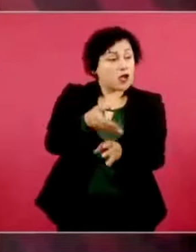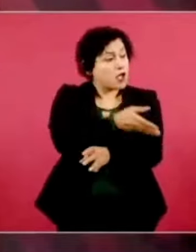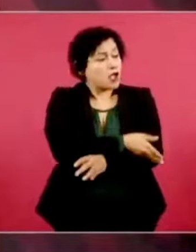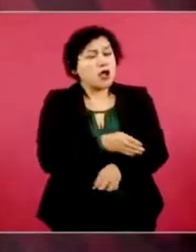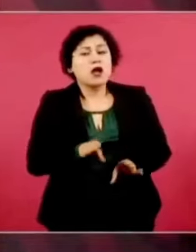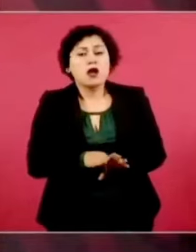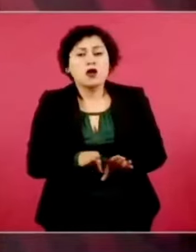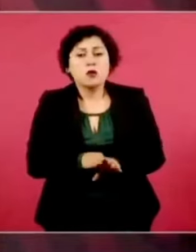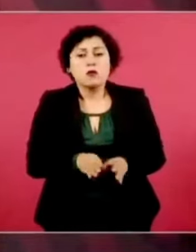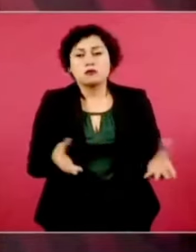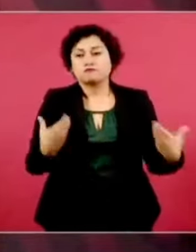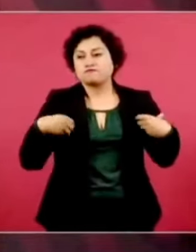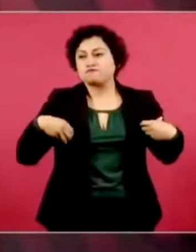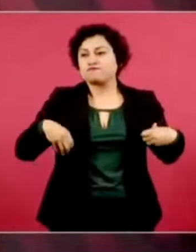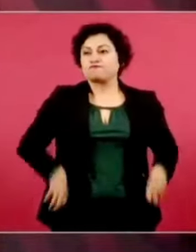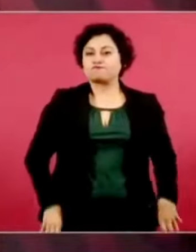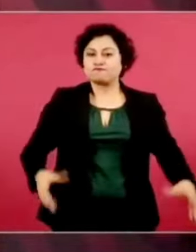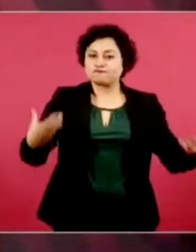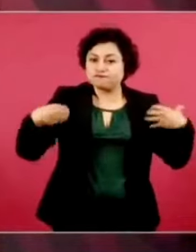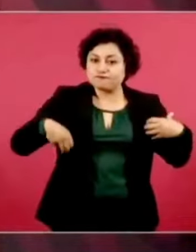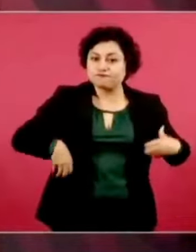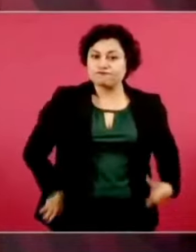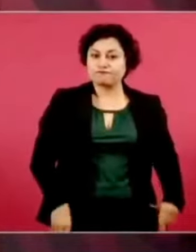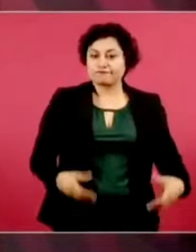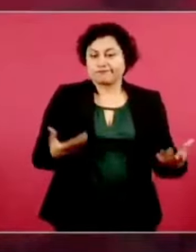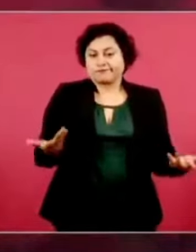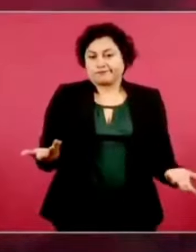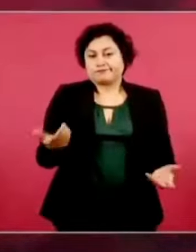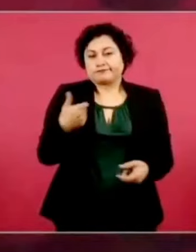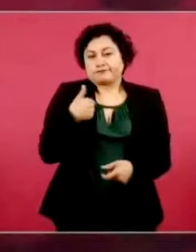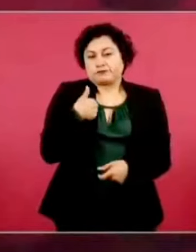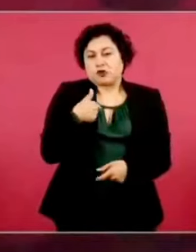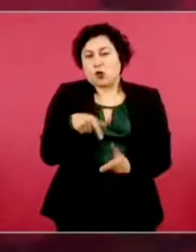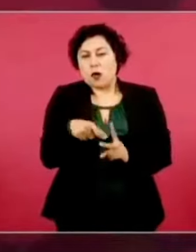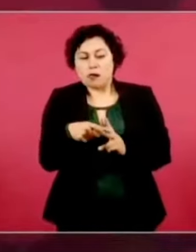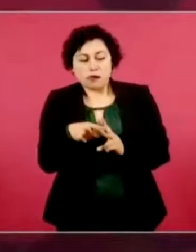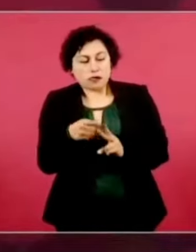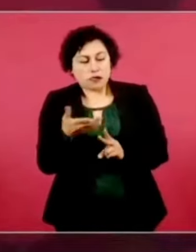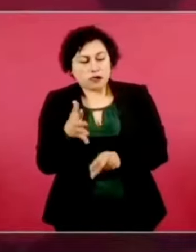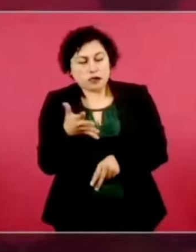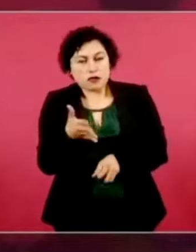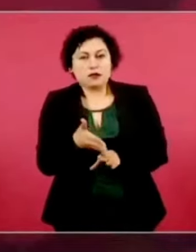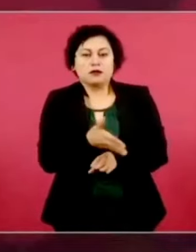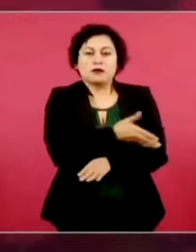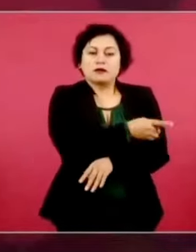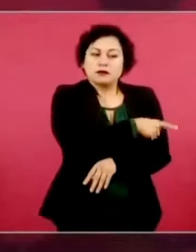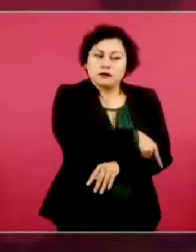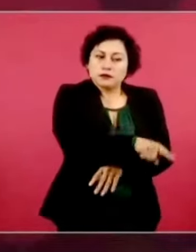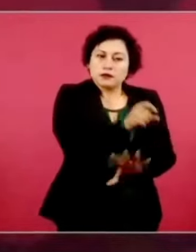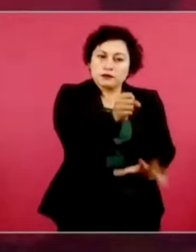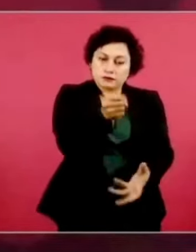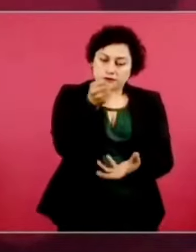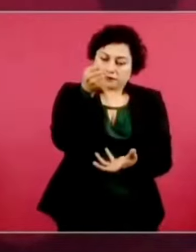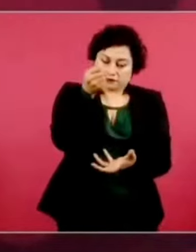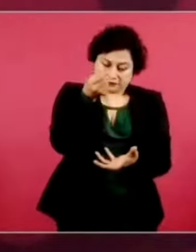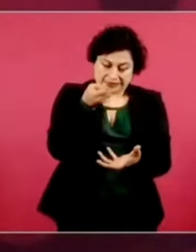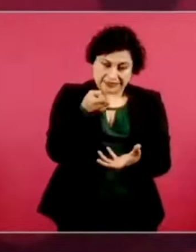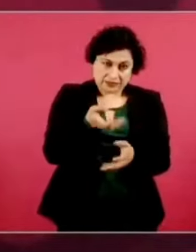Eso es lo que calculo, que se robaban. 2 billones